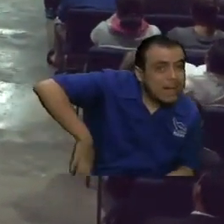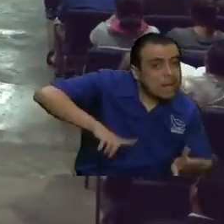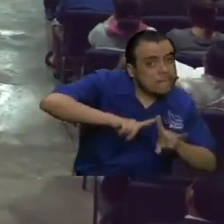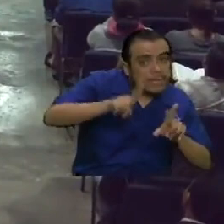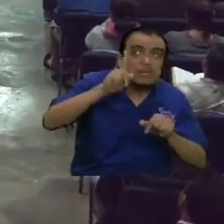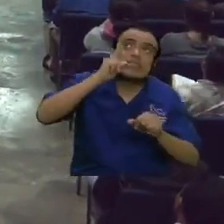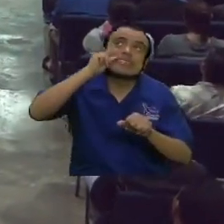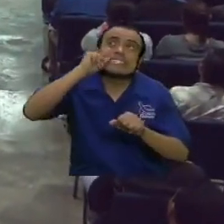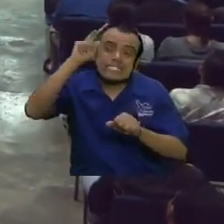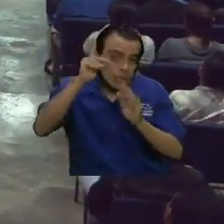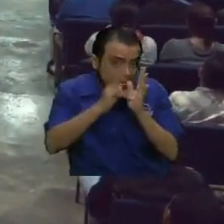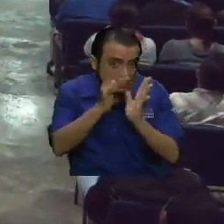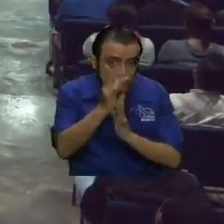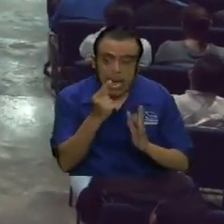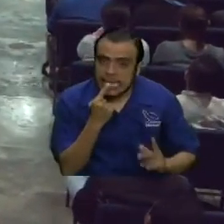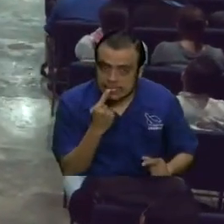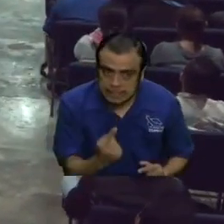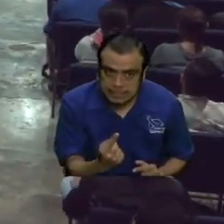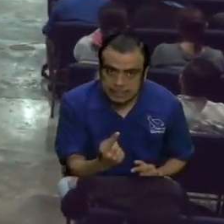Señor les dijo,